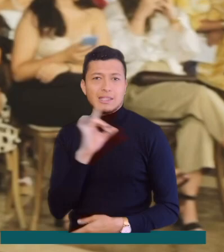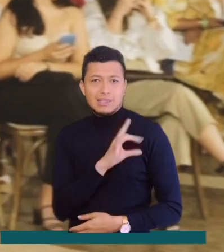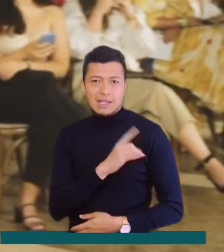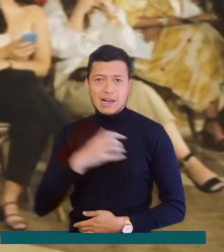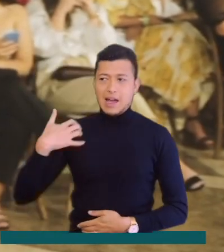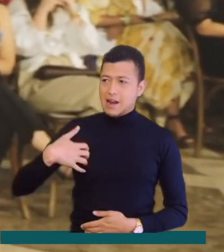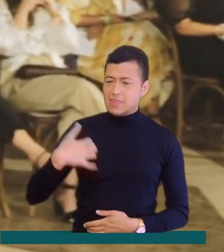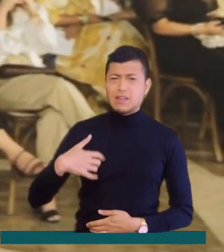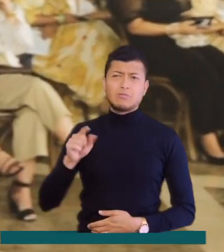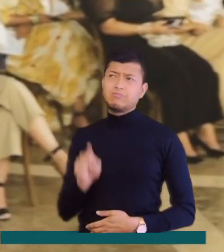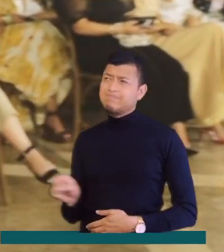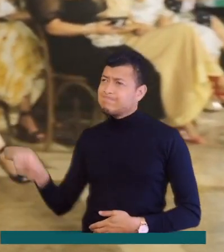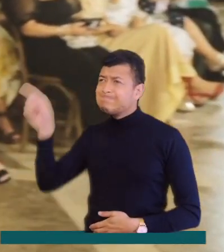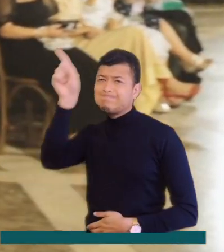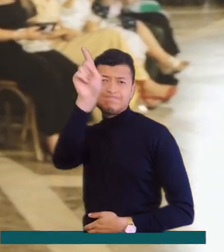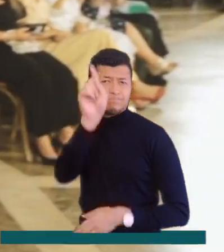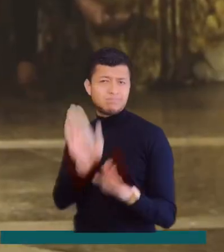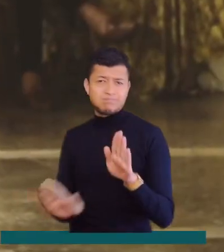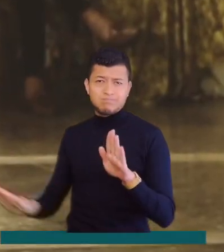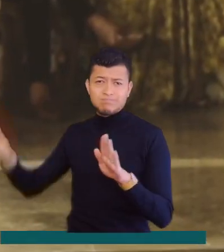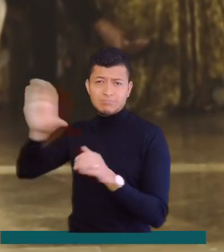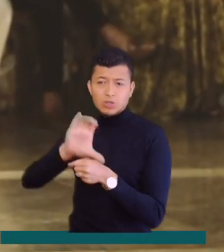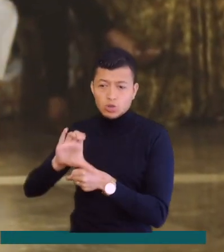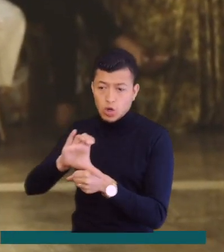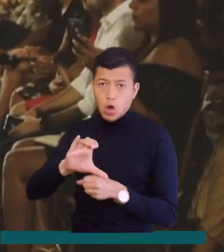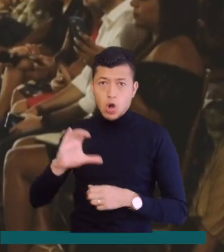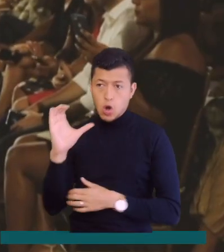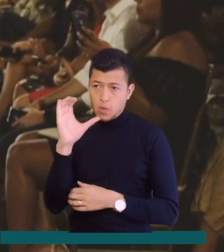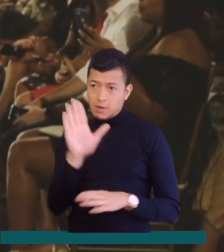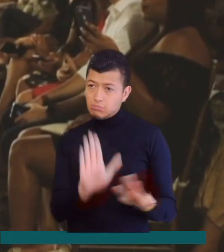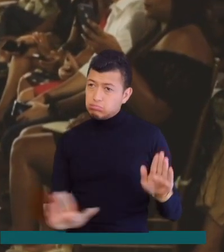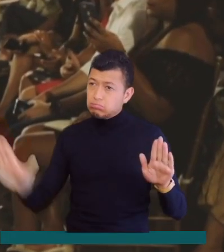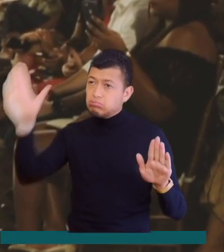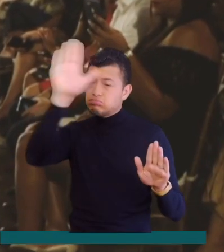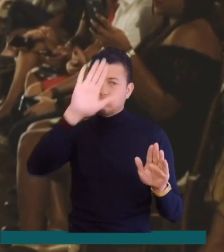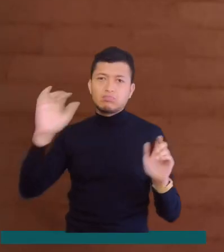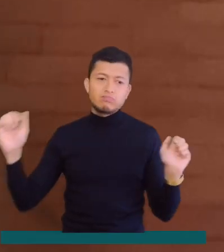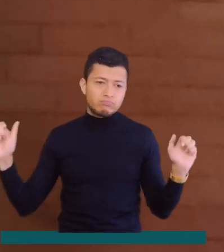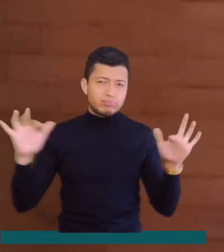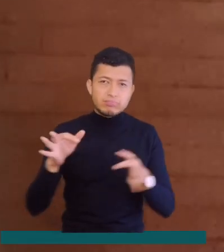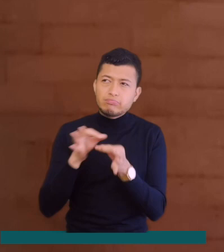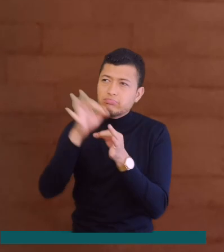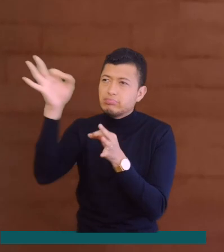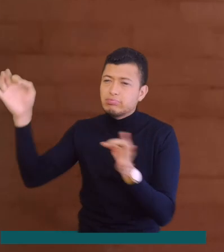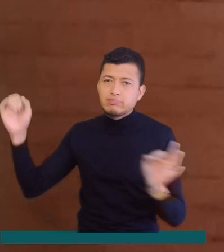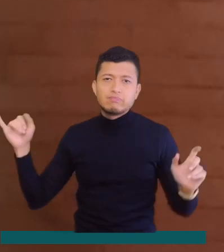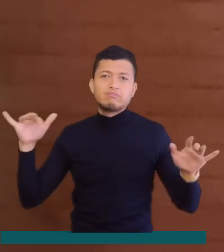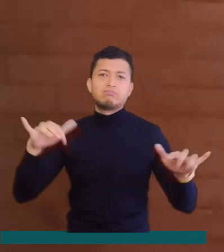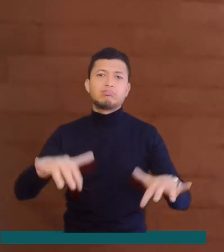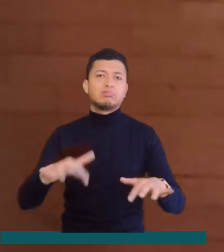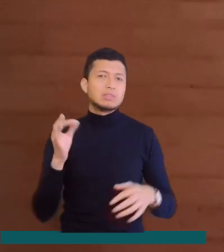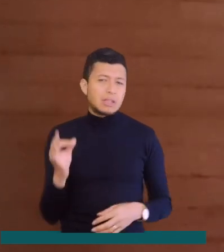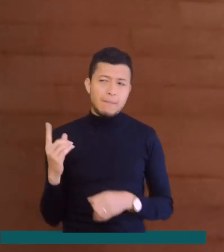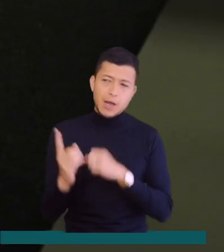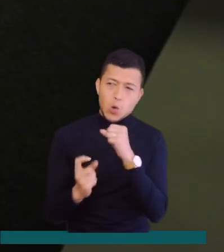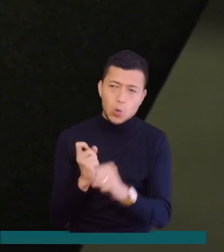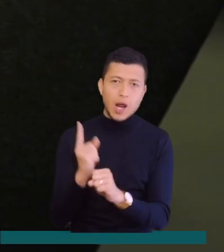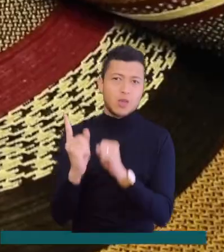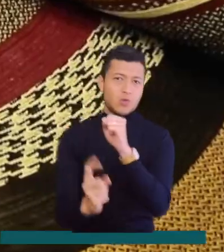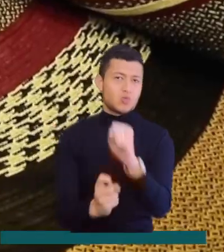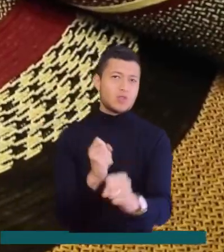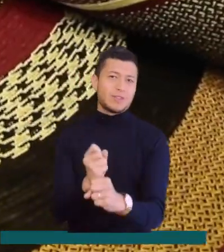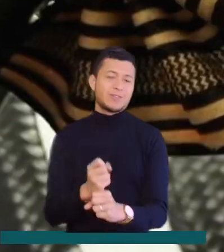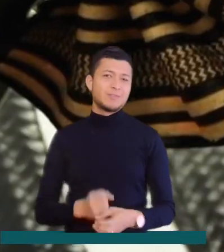de Argentina, con todas estas personas de las distintas ciudades de Colombia, de distintos municipios y rincones que cada año nos acompañan.